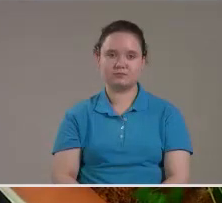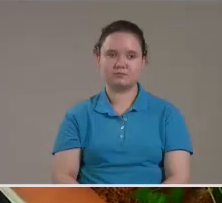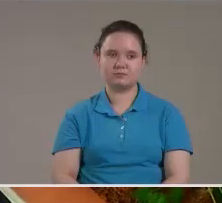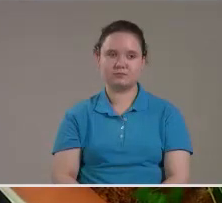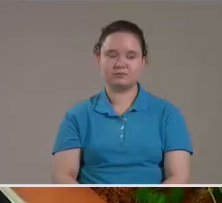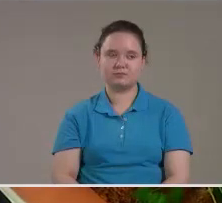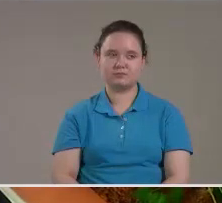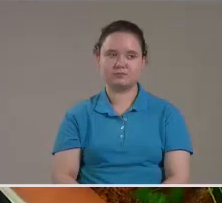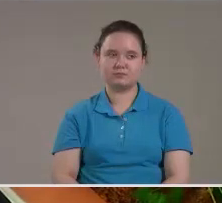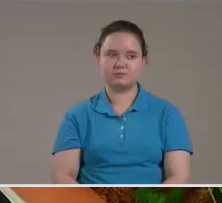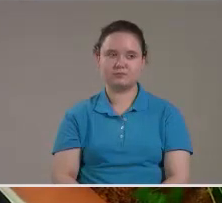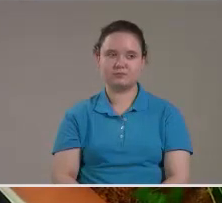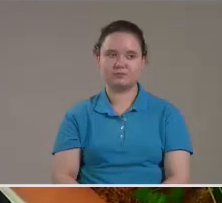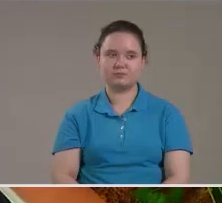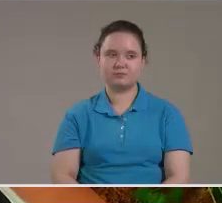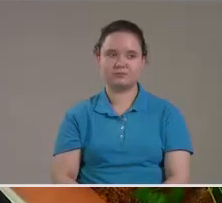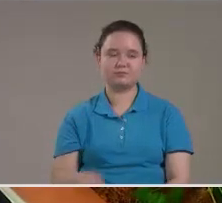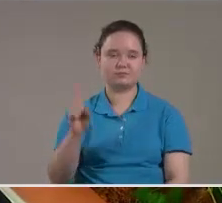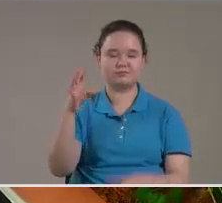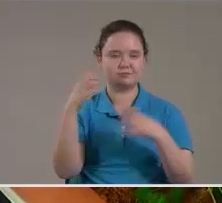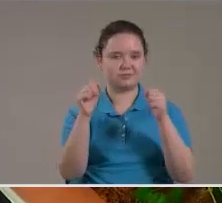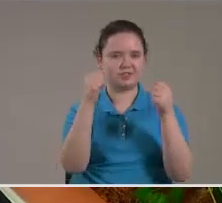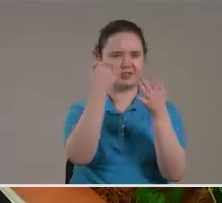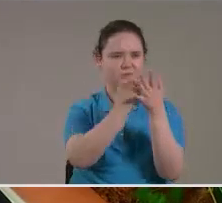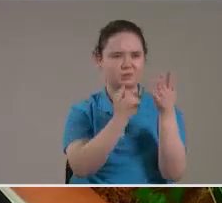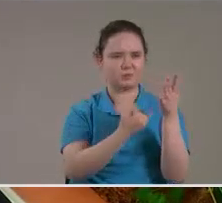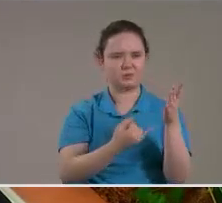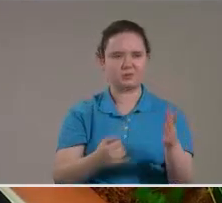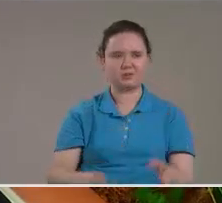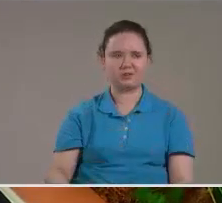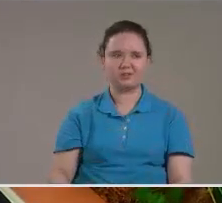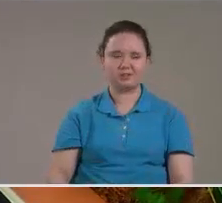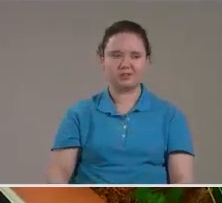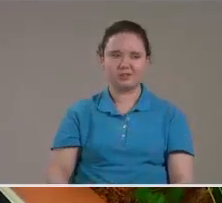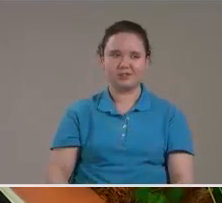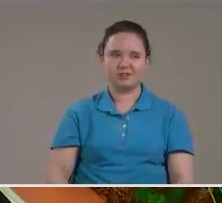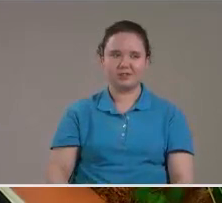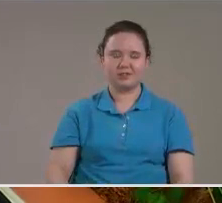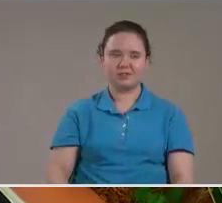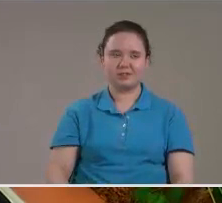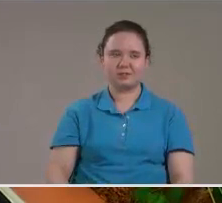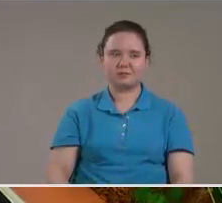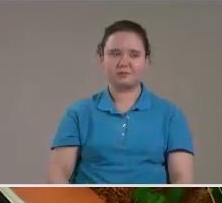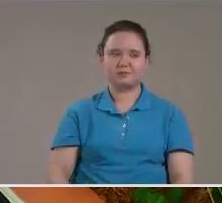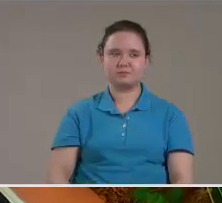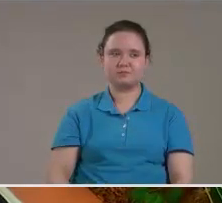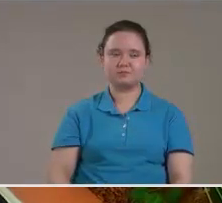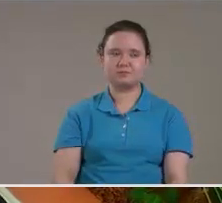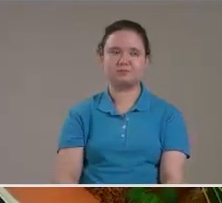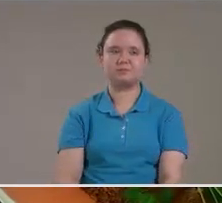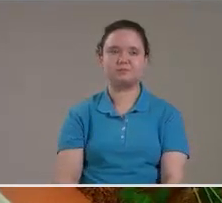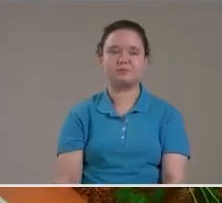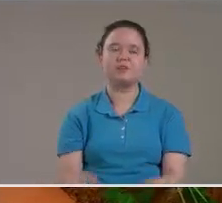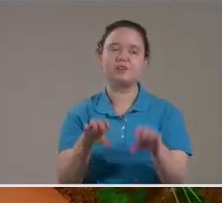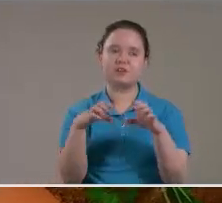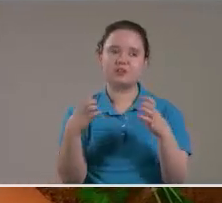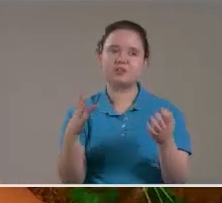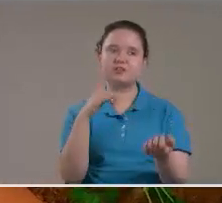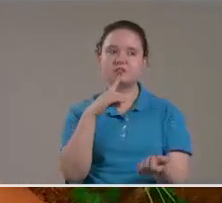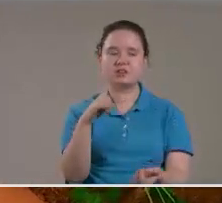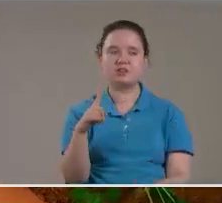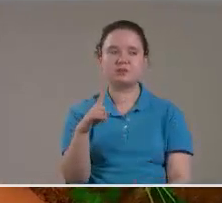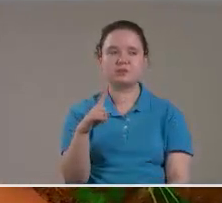Digo yo Vamos a ver Aquí Diríamos que Diríamos que